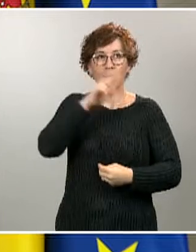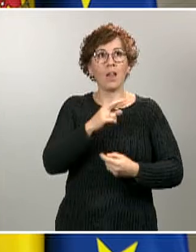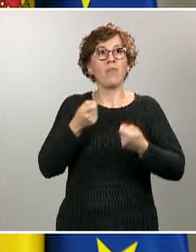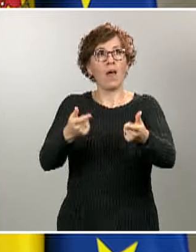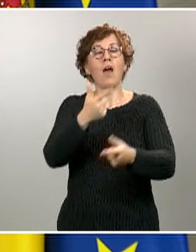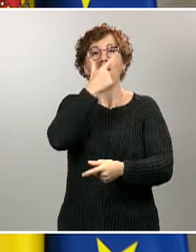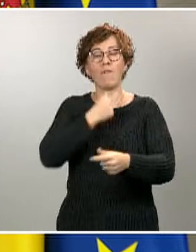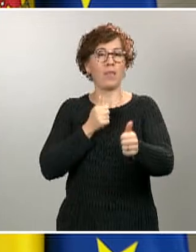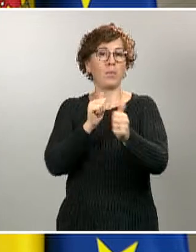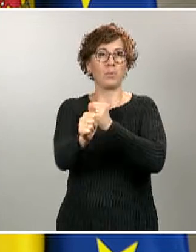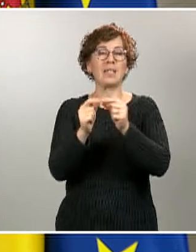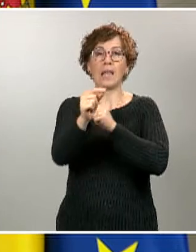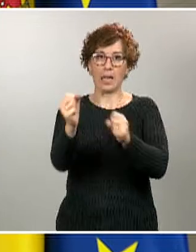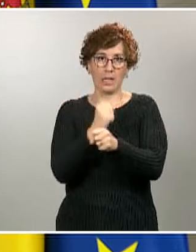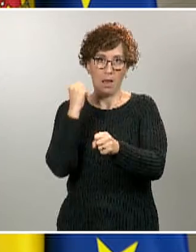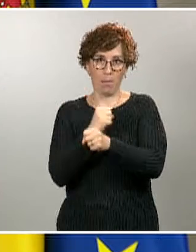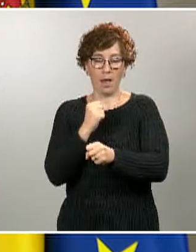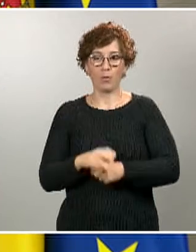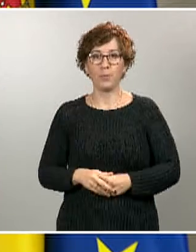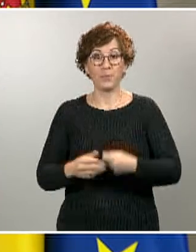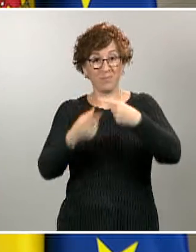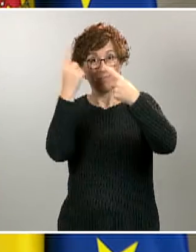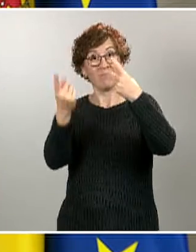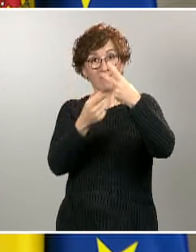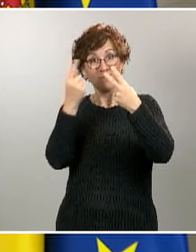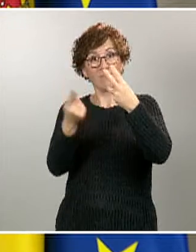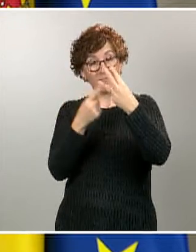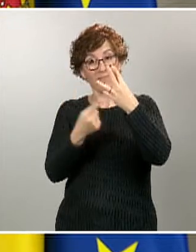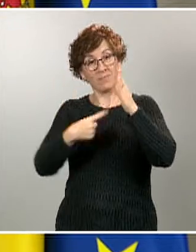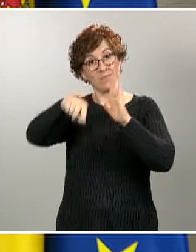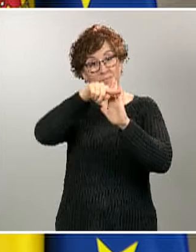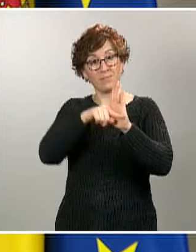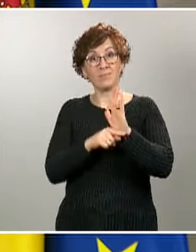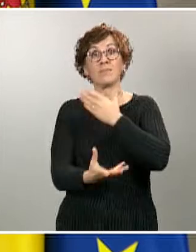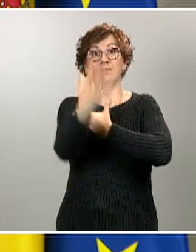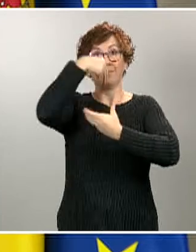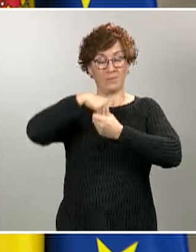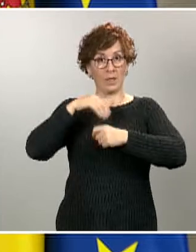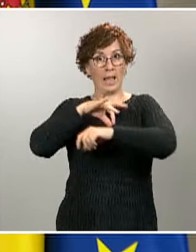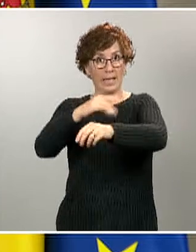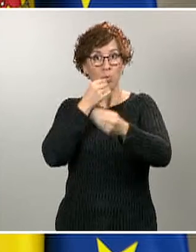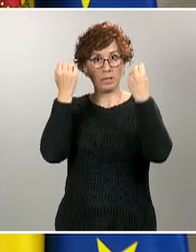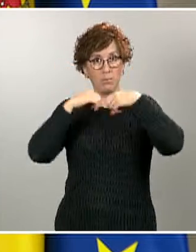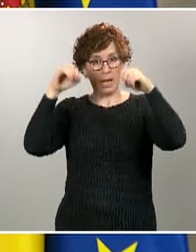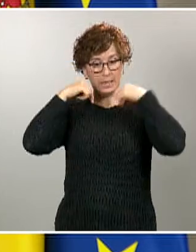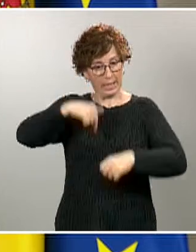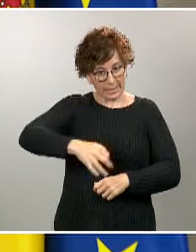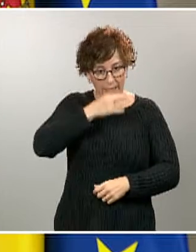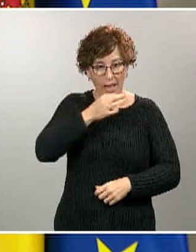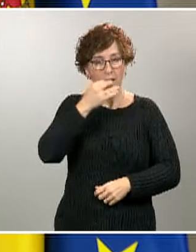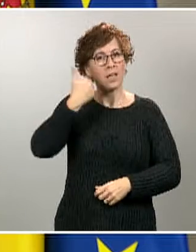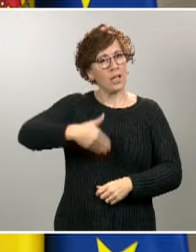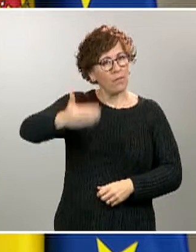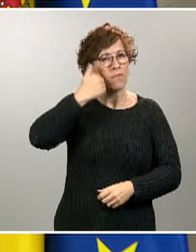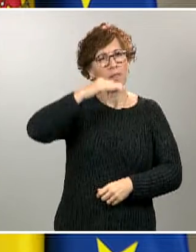Todas estas medidas que les acabo de comentar y que forman parte de una guía de buenas prácticas que, insisto, a lo largo de esta tarde y durante todo el fin de semana va a ser